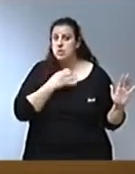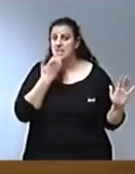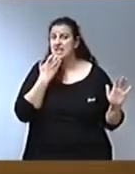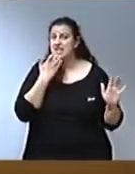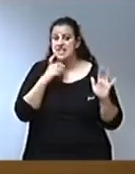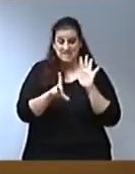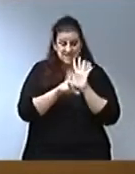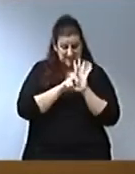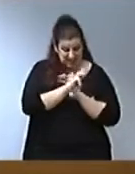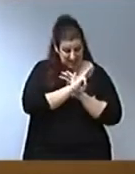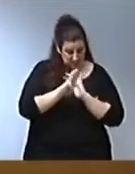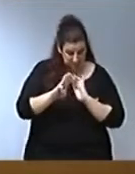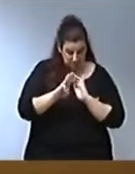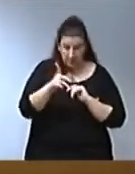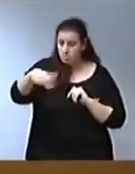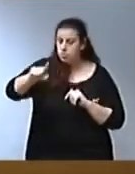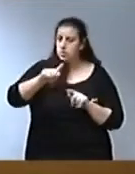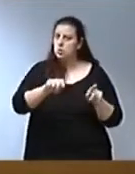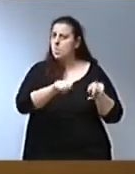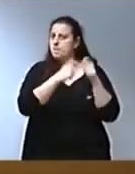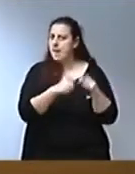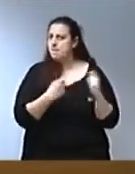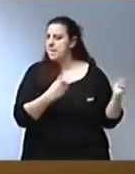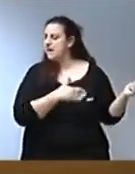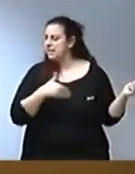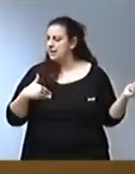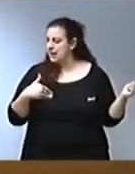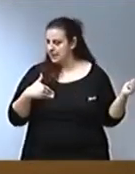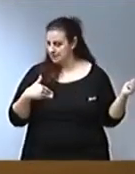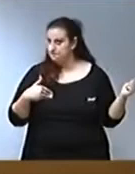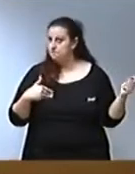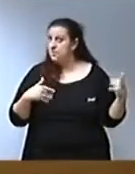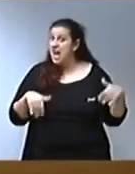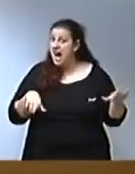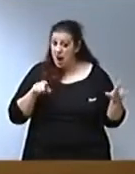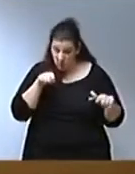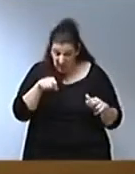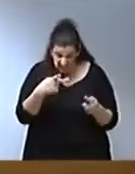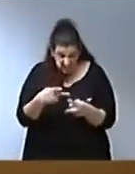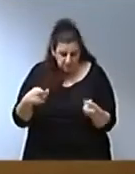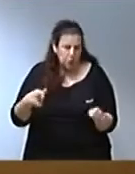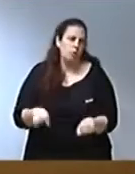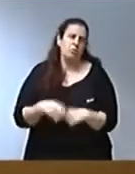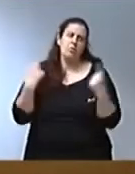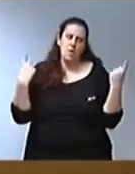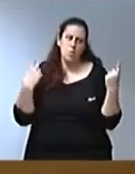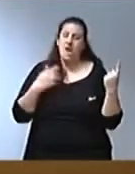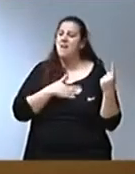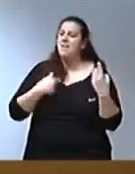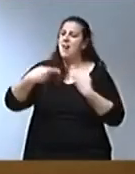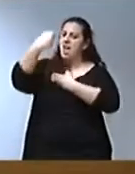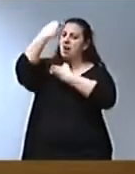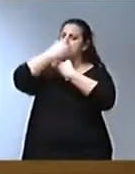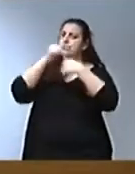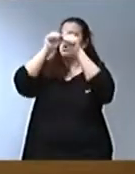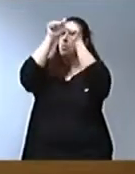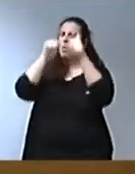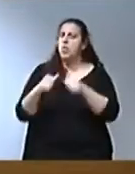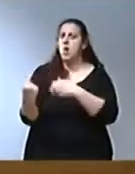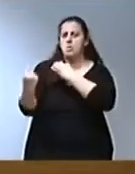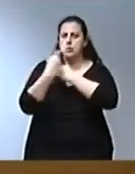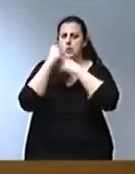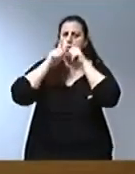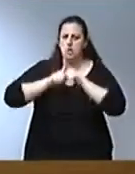legislación del Partido Popular, al precio que sea, meternos su modelo de imposición lingüística,